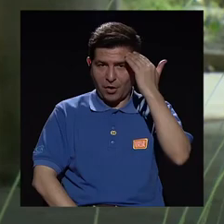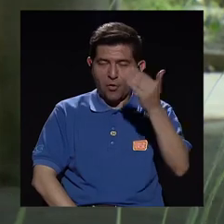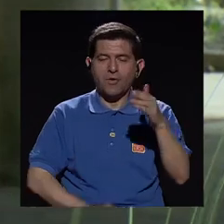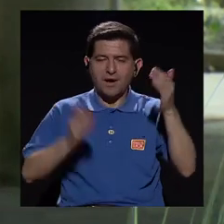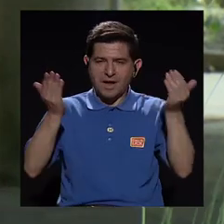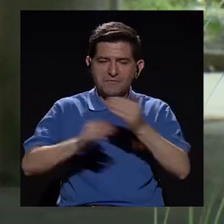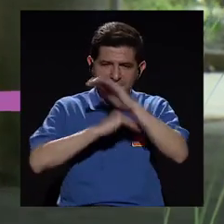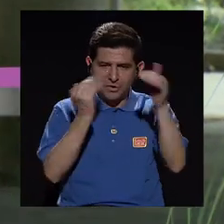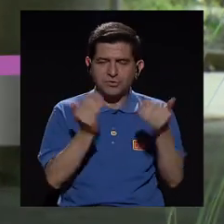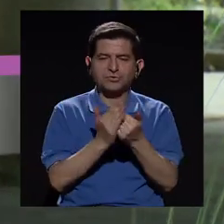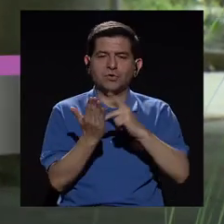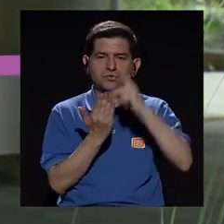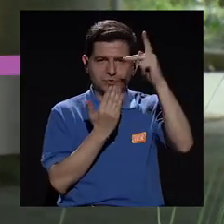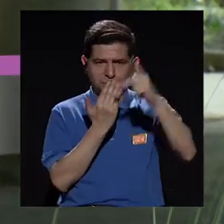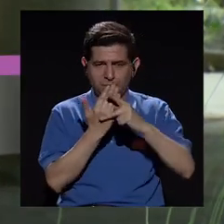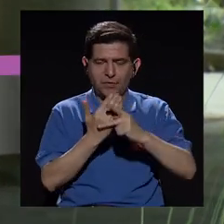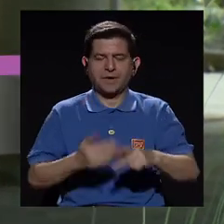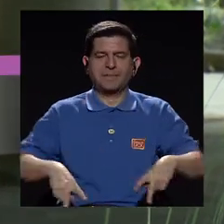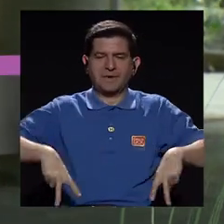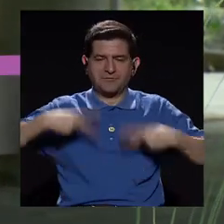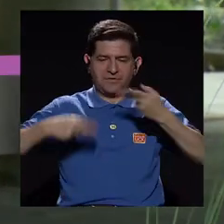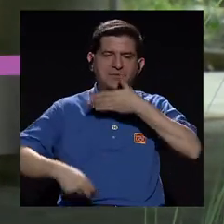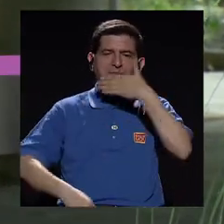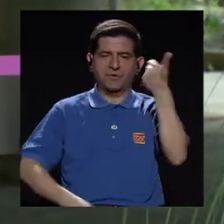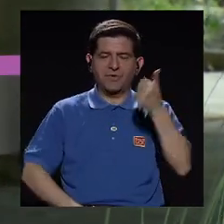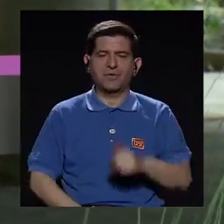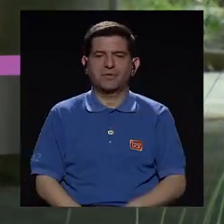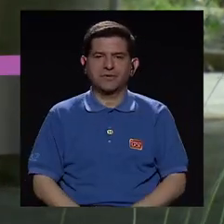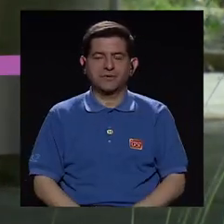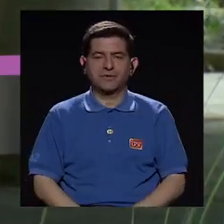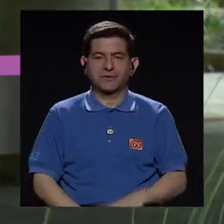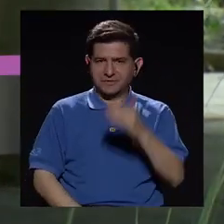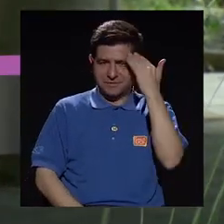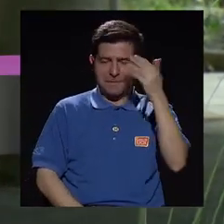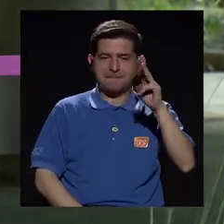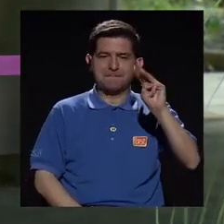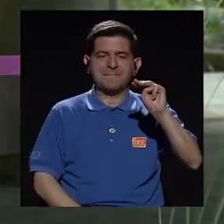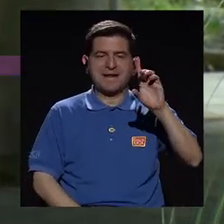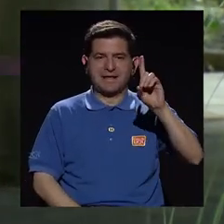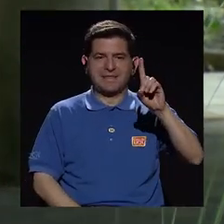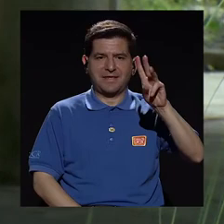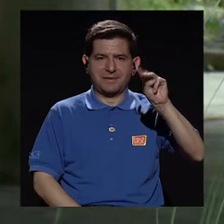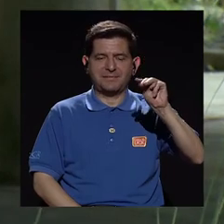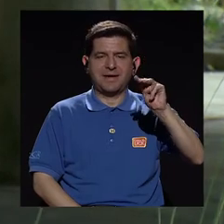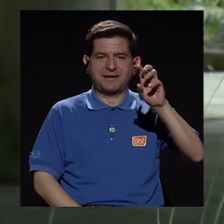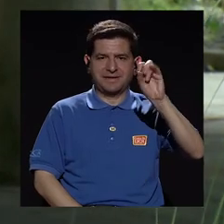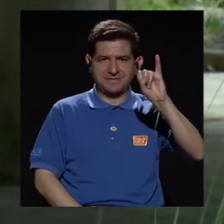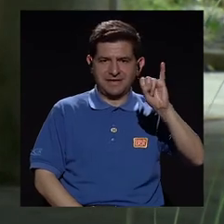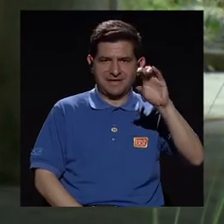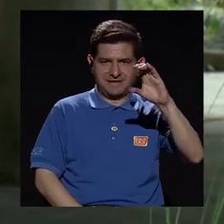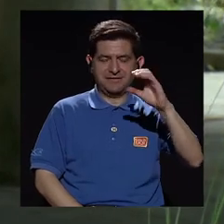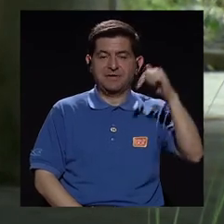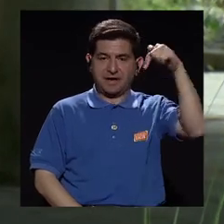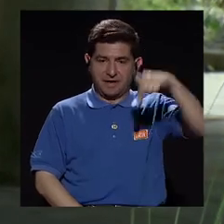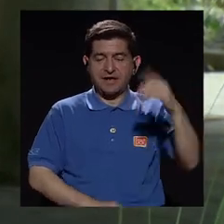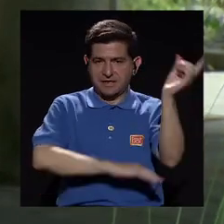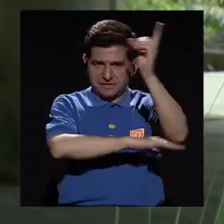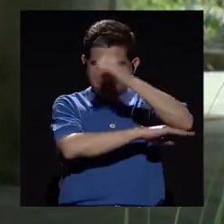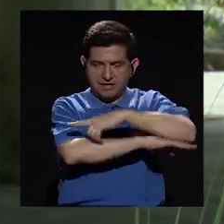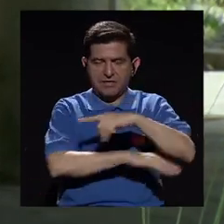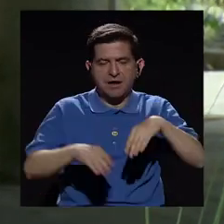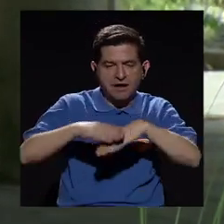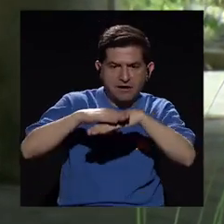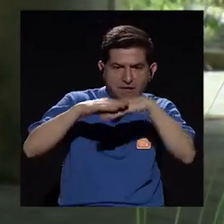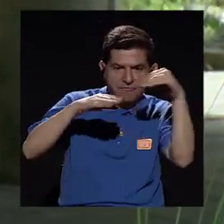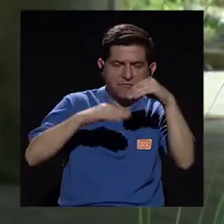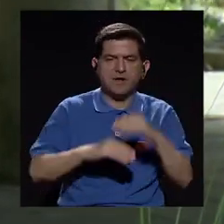Hola, bienvenidas y bienvenidos a un programa más de Vivir Mejor. Les saluda María del Maris Aguirre Sedeño y nos ubicamos el día